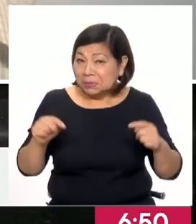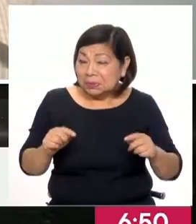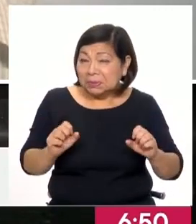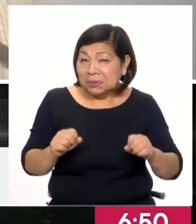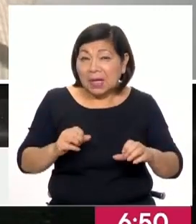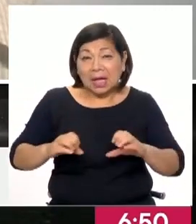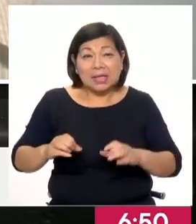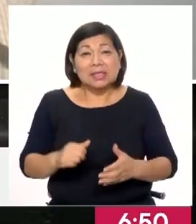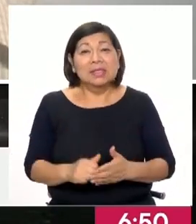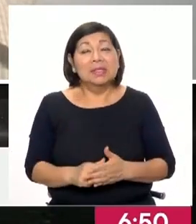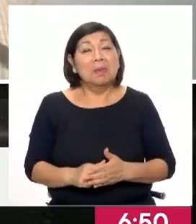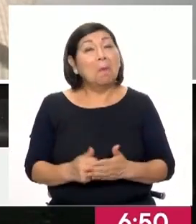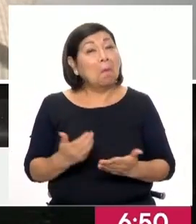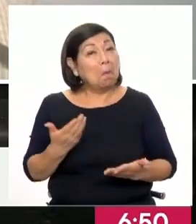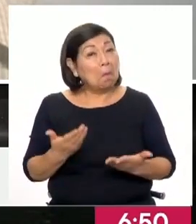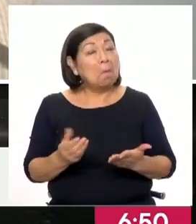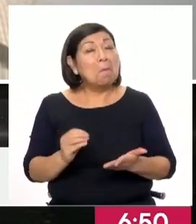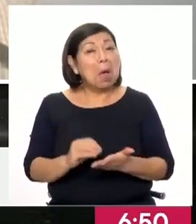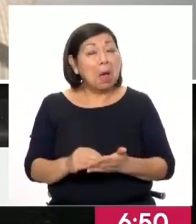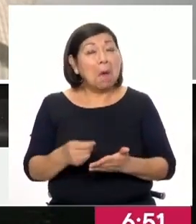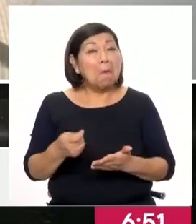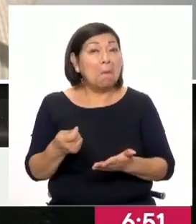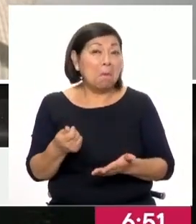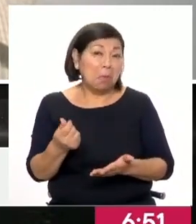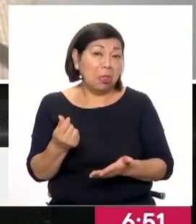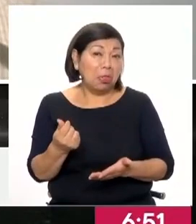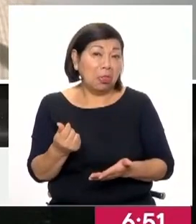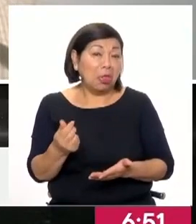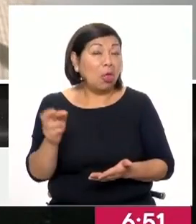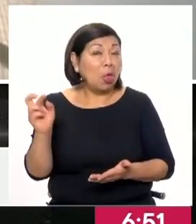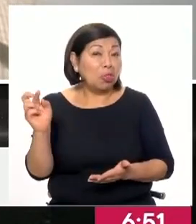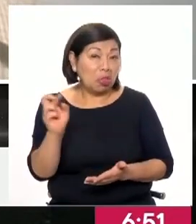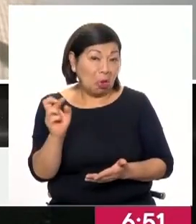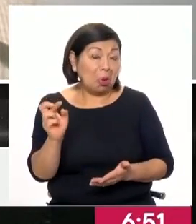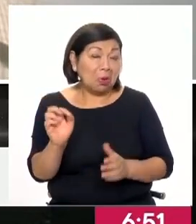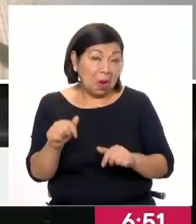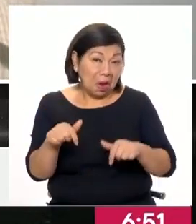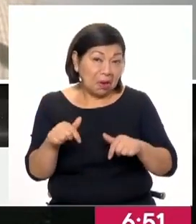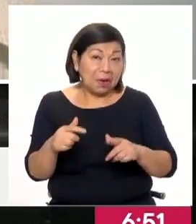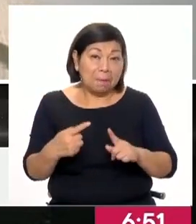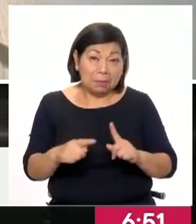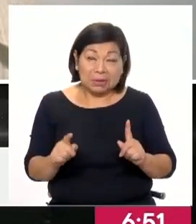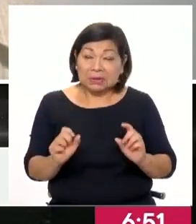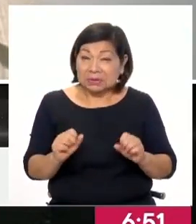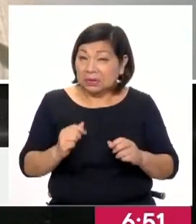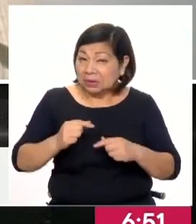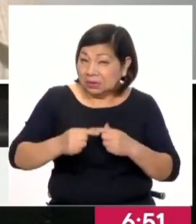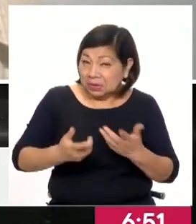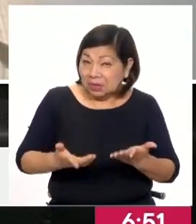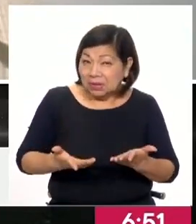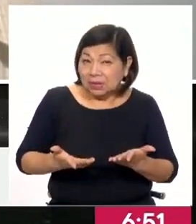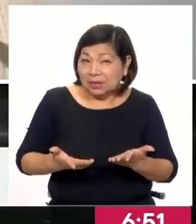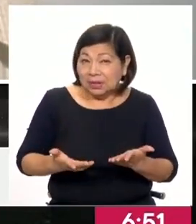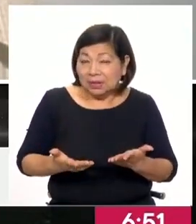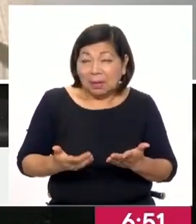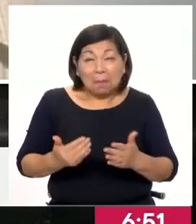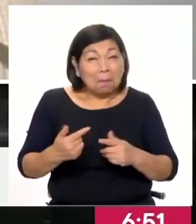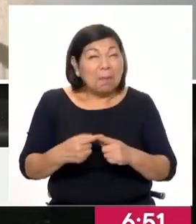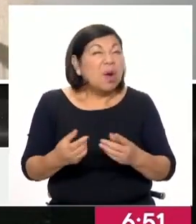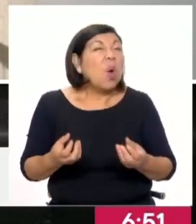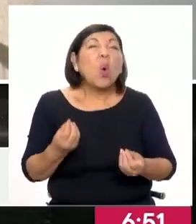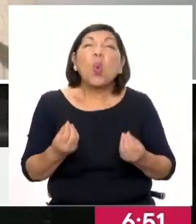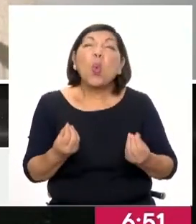eso hace, ¿no? Que existan más moneda estadounidense. ¿Esto va a seguir? ¿Esto es una tendencia?